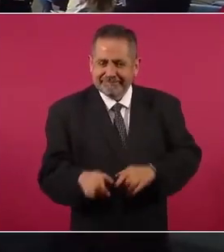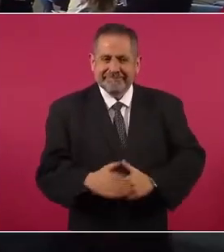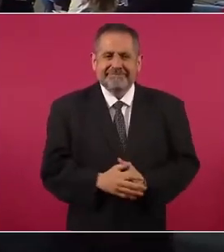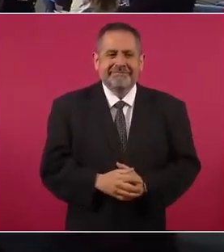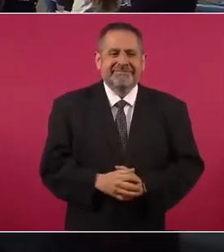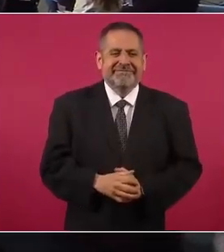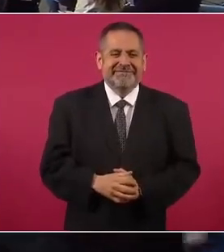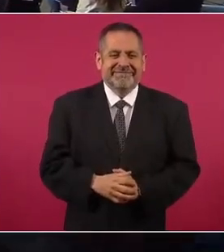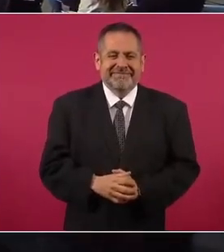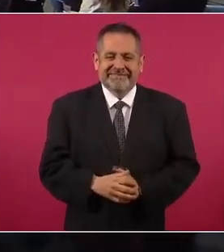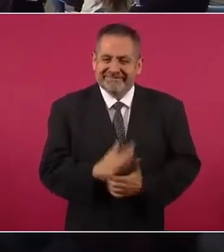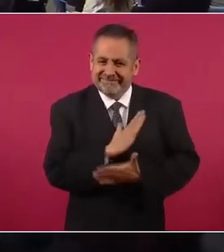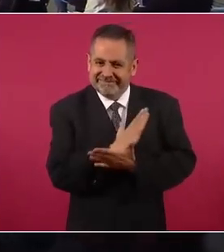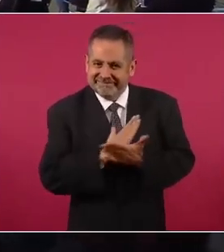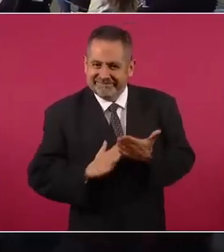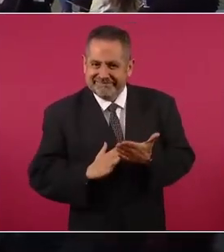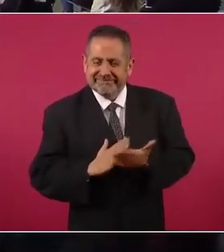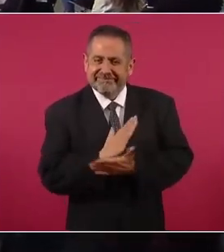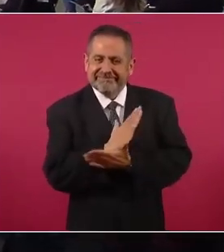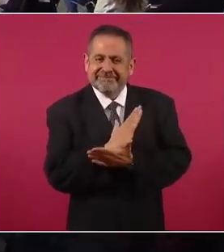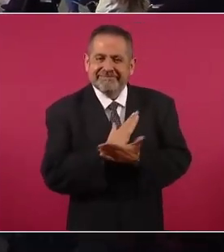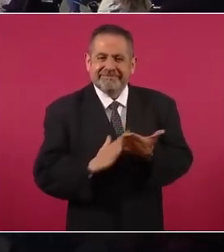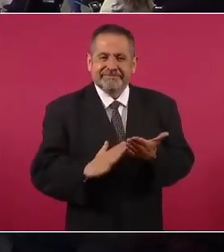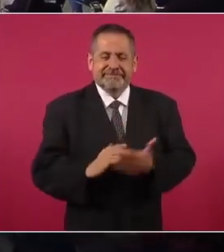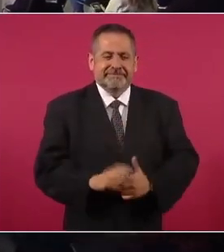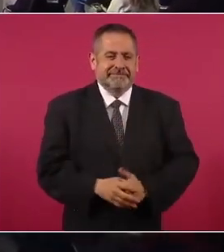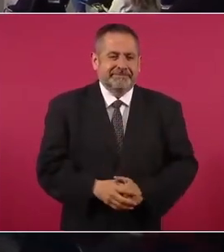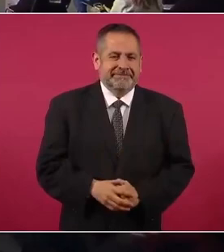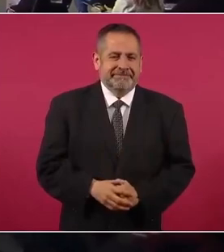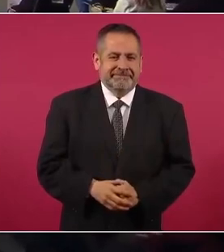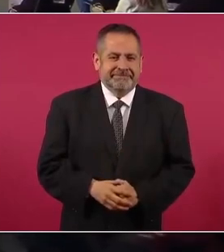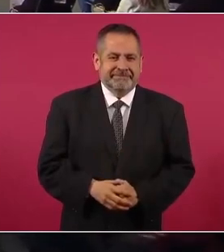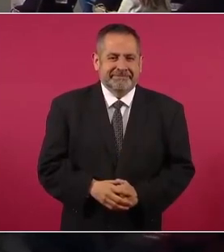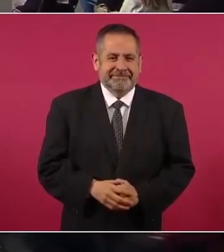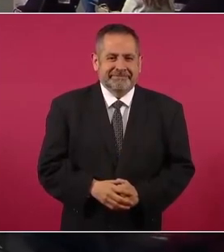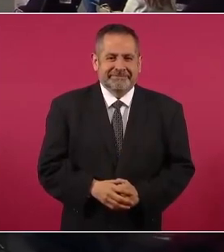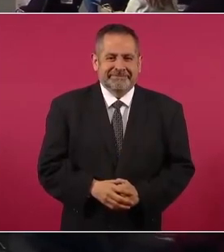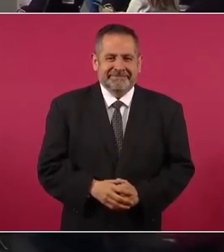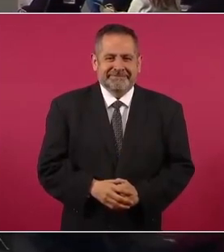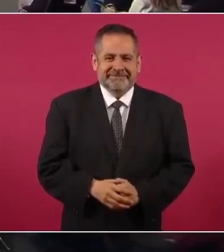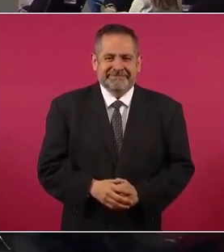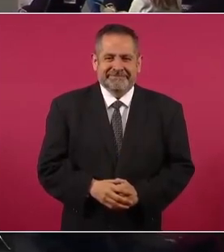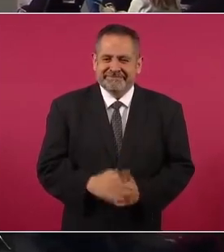¿De señas? la verdad, cae mucho. Sí.